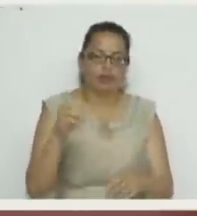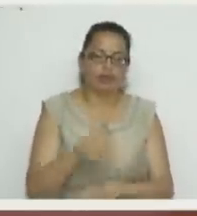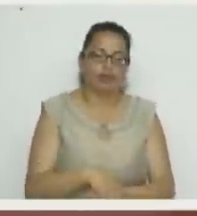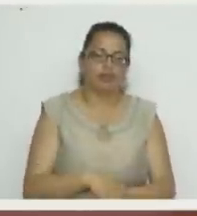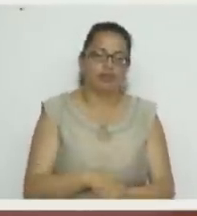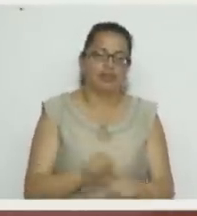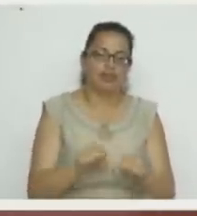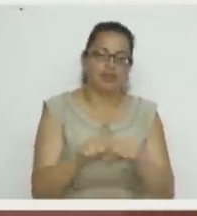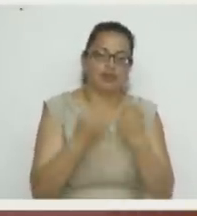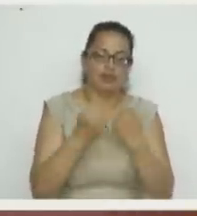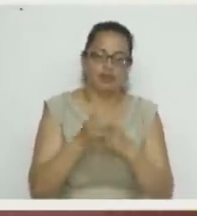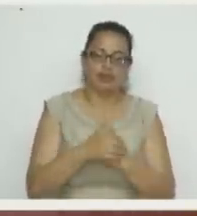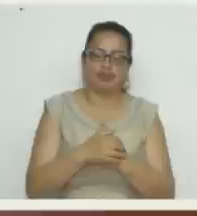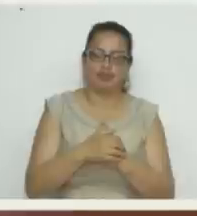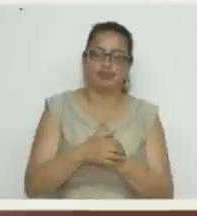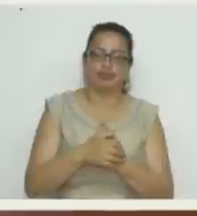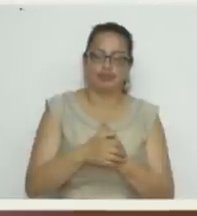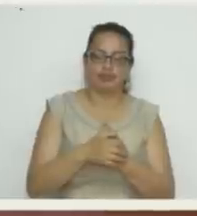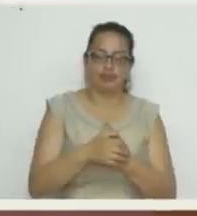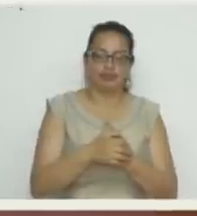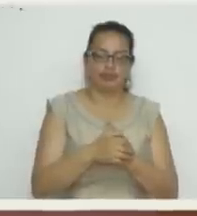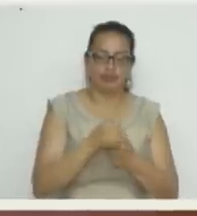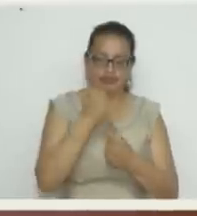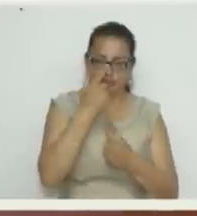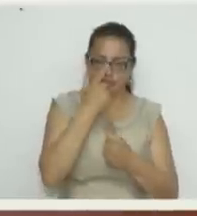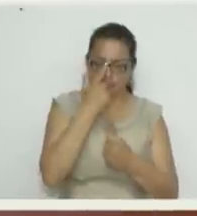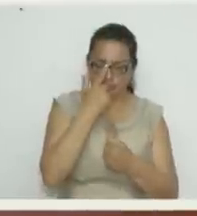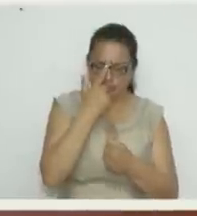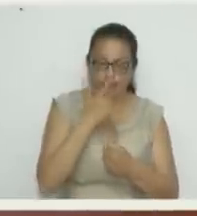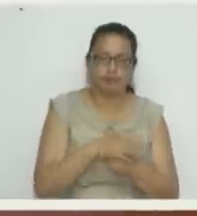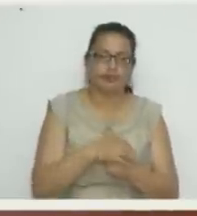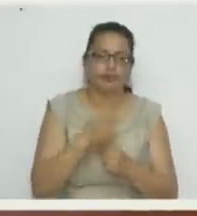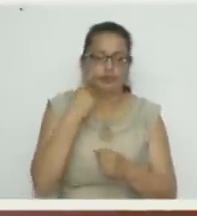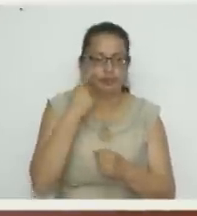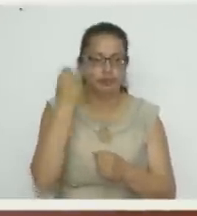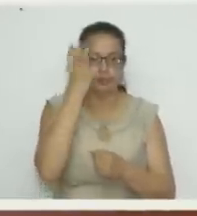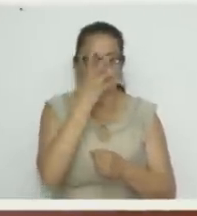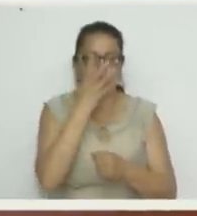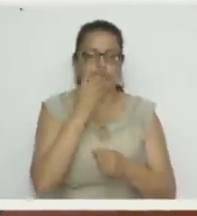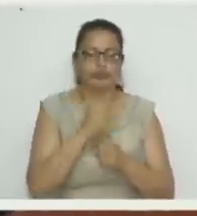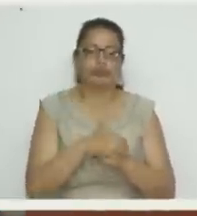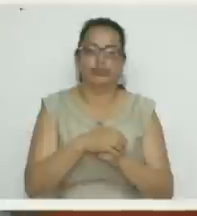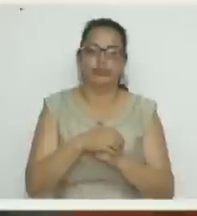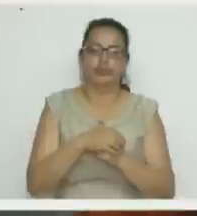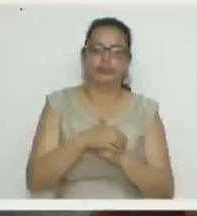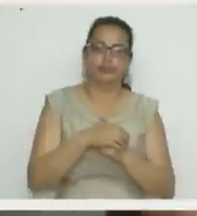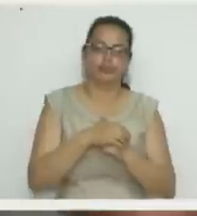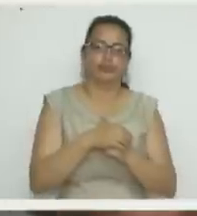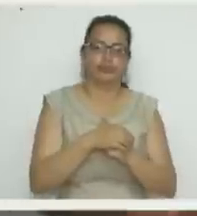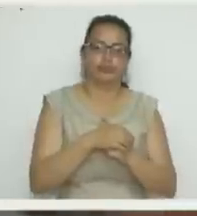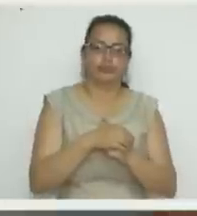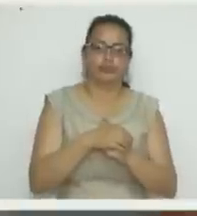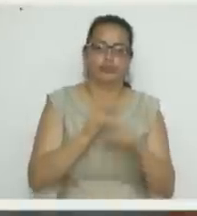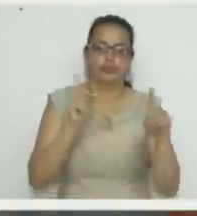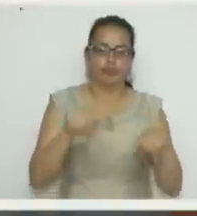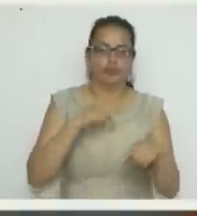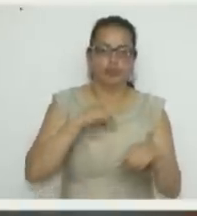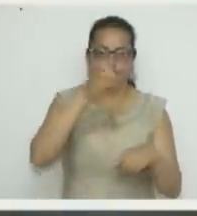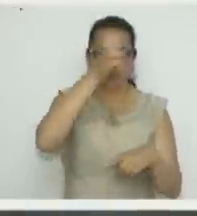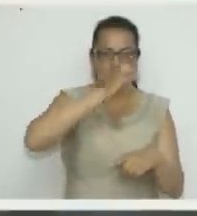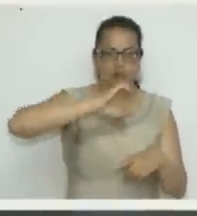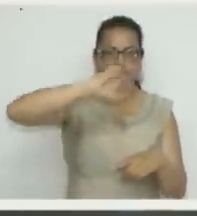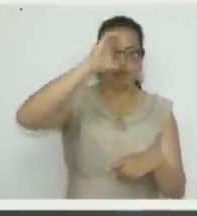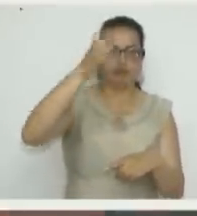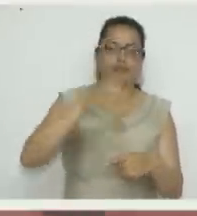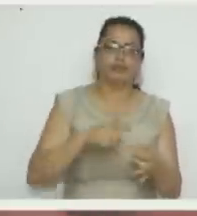lo hace caer y lo parte. Acá te llevo, mire qué bonito es hipopótamo. También hay elefantes. ¿Qué más es que vienen?